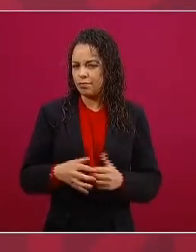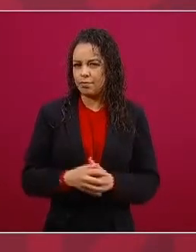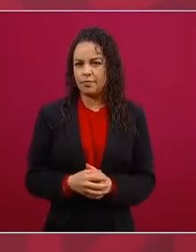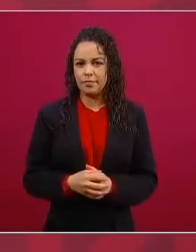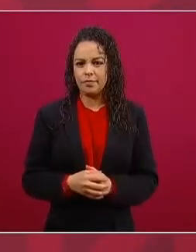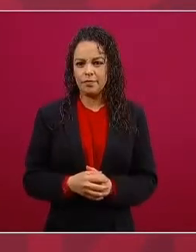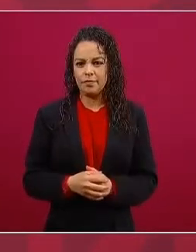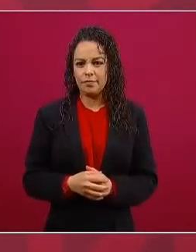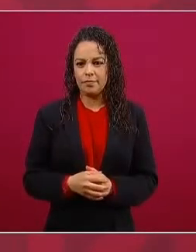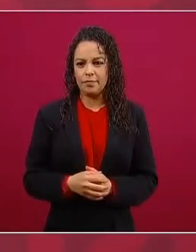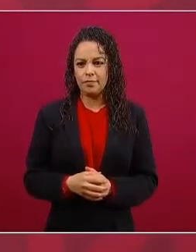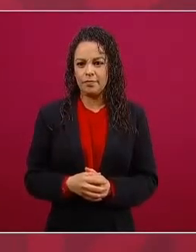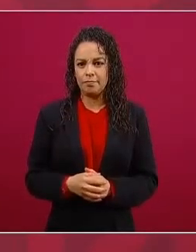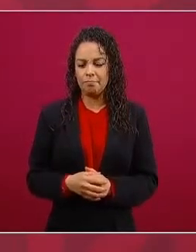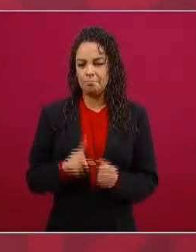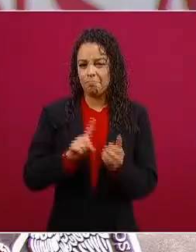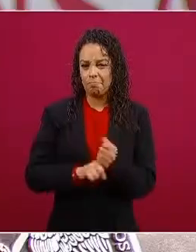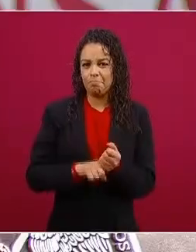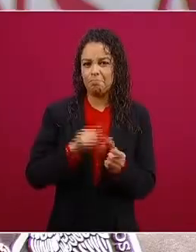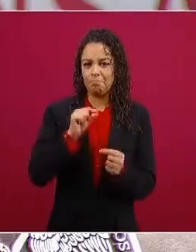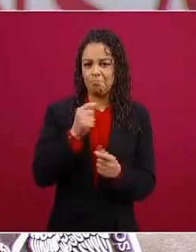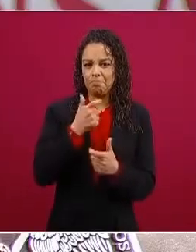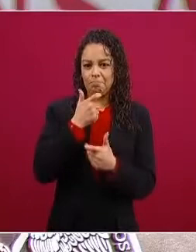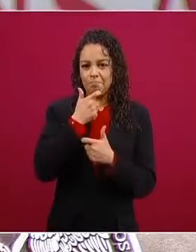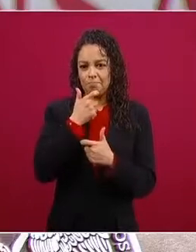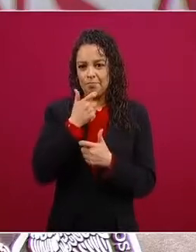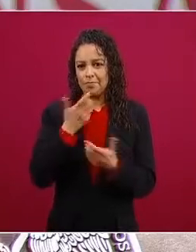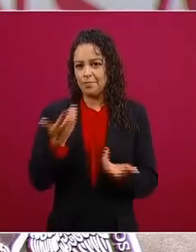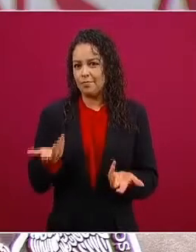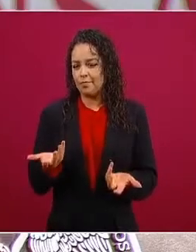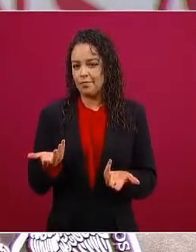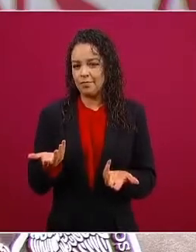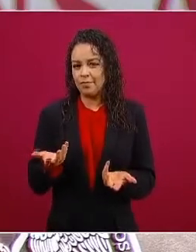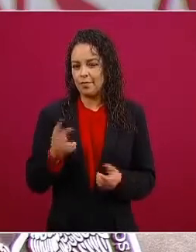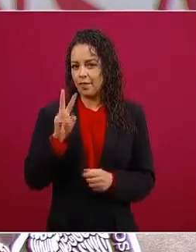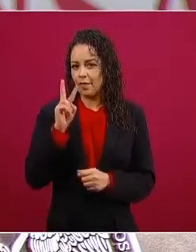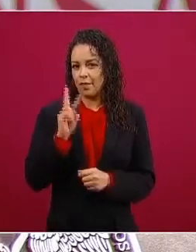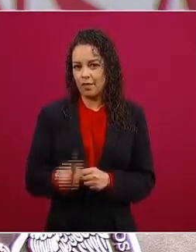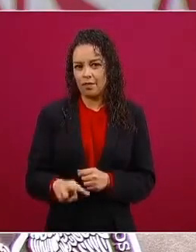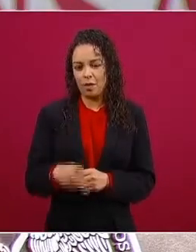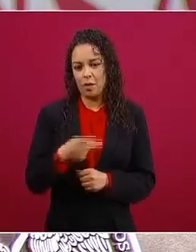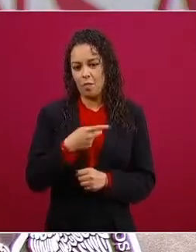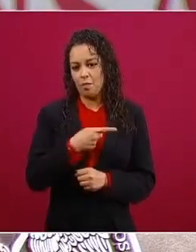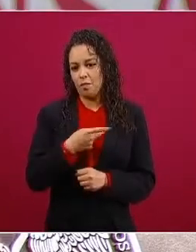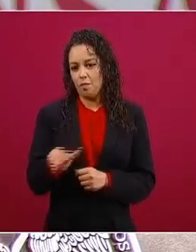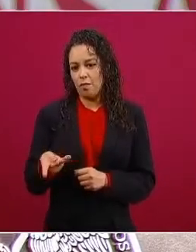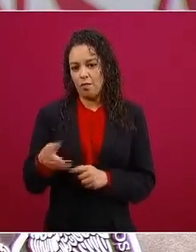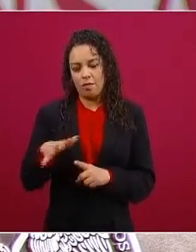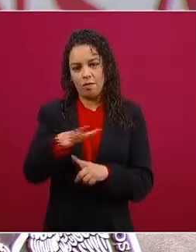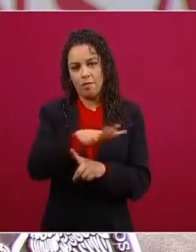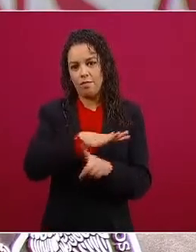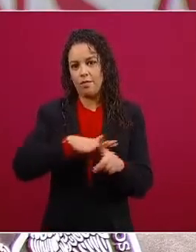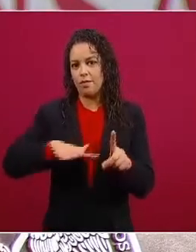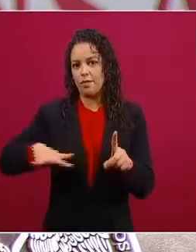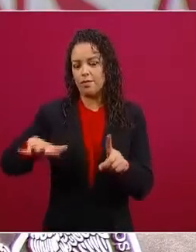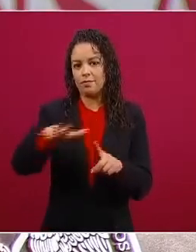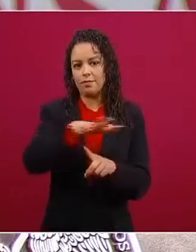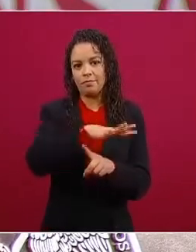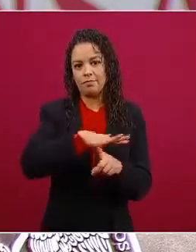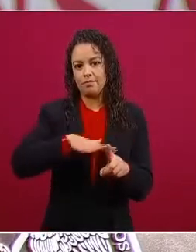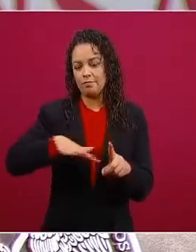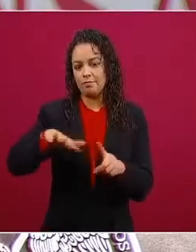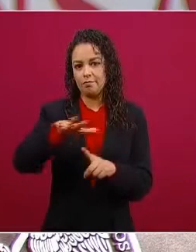riéndose maltrataste mucho mucho a los